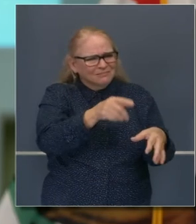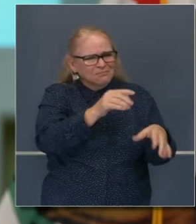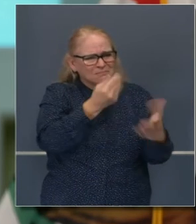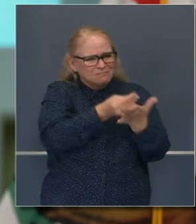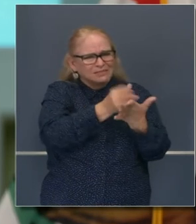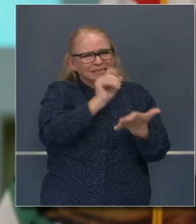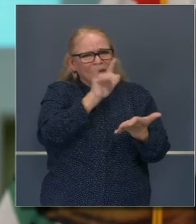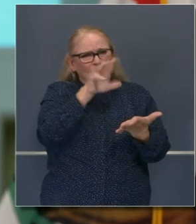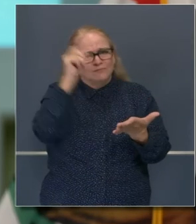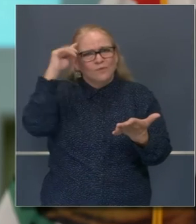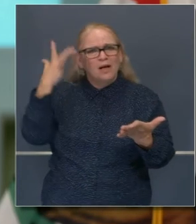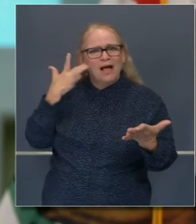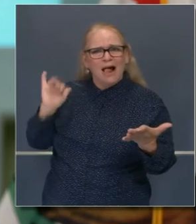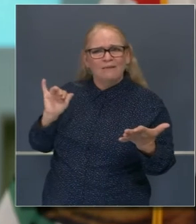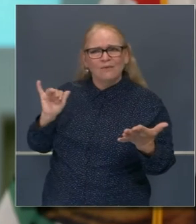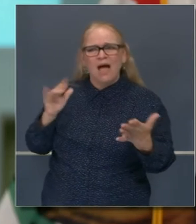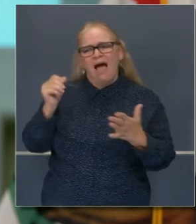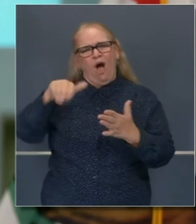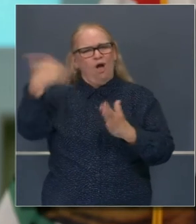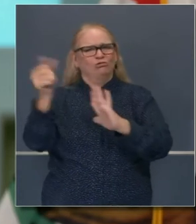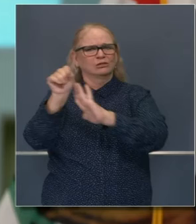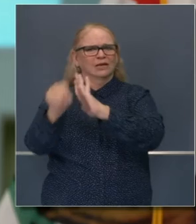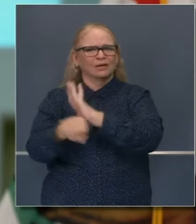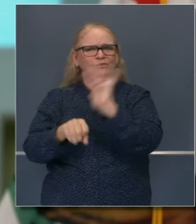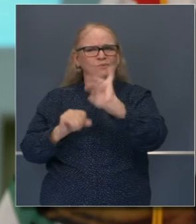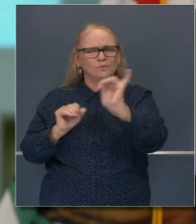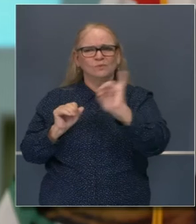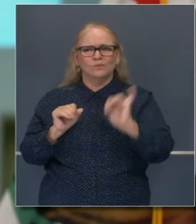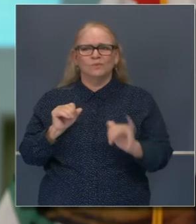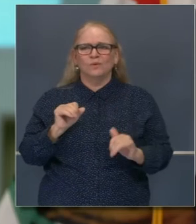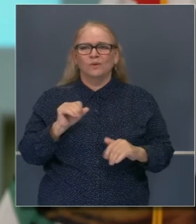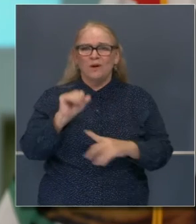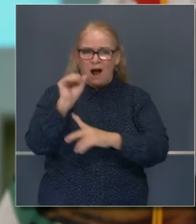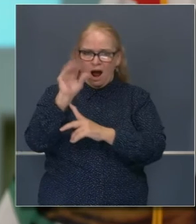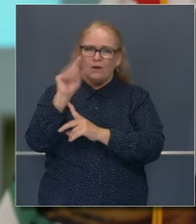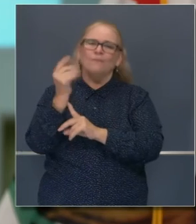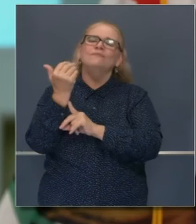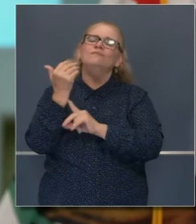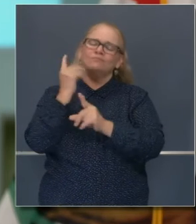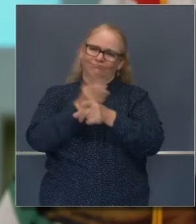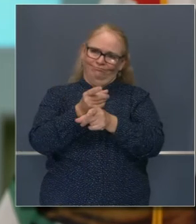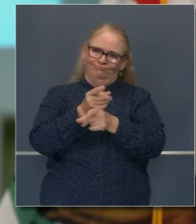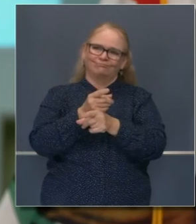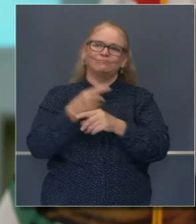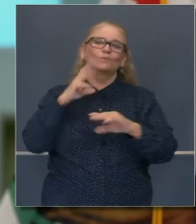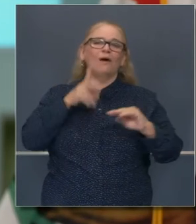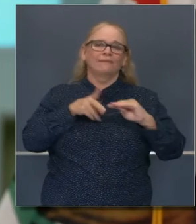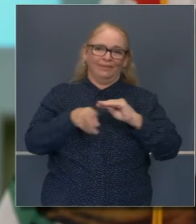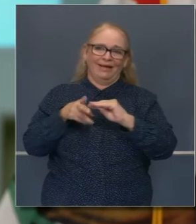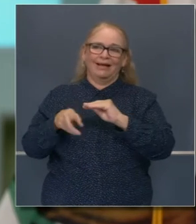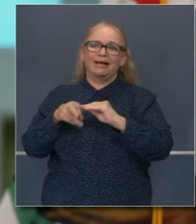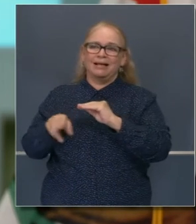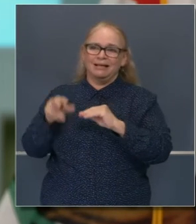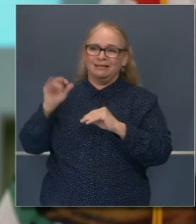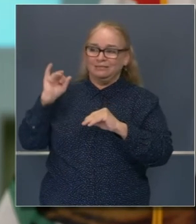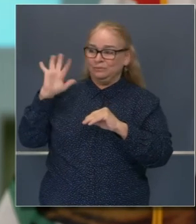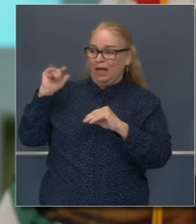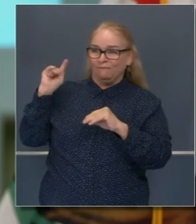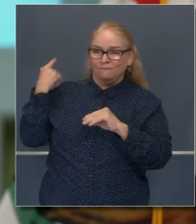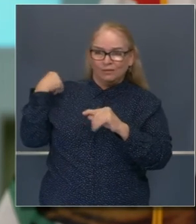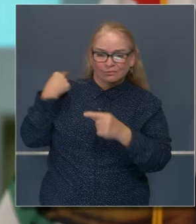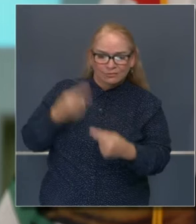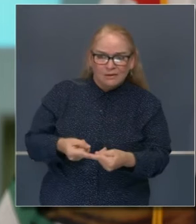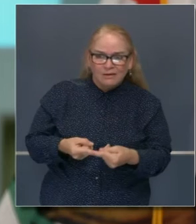usted razón, el 15 de octubre habíamos estipulado que los cortes que habíamos implementado ya, el primero de julio,